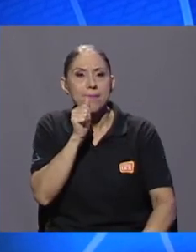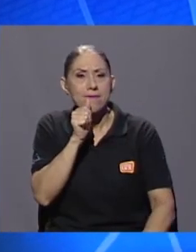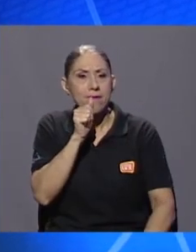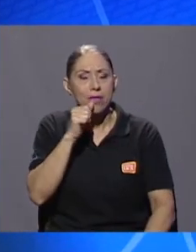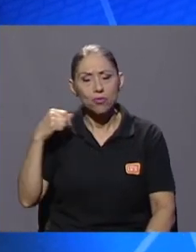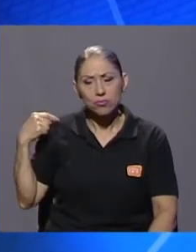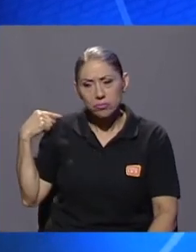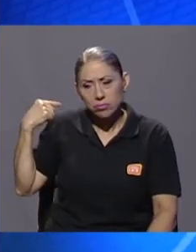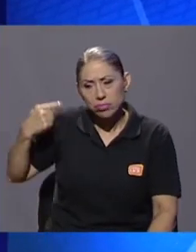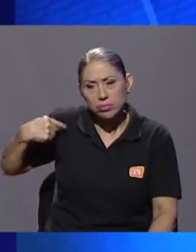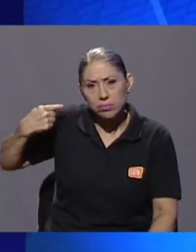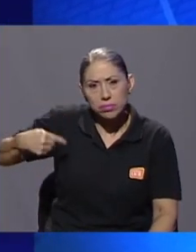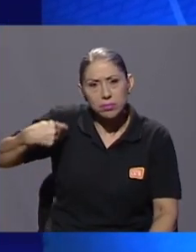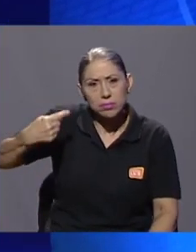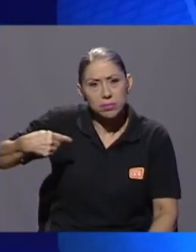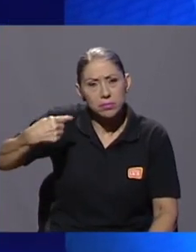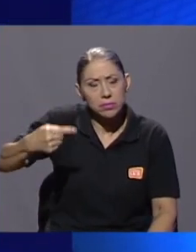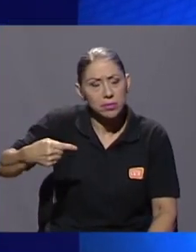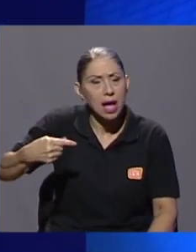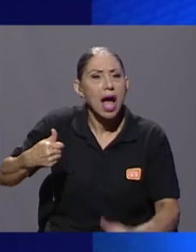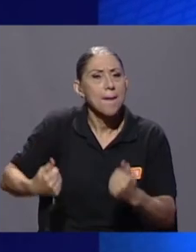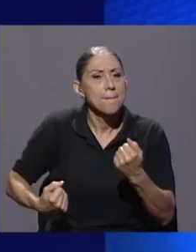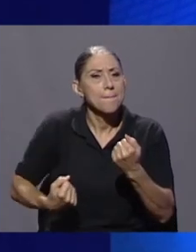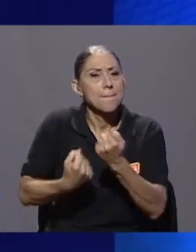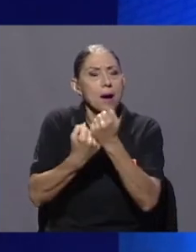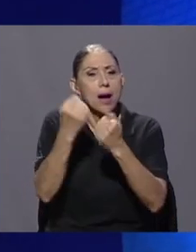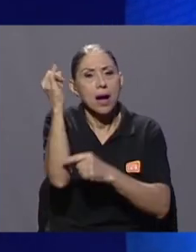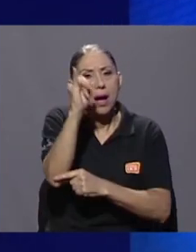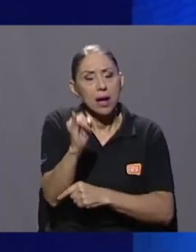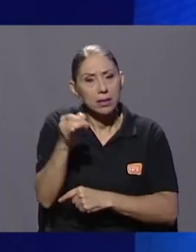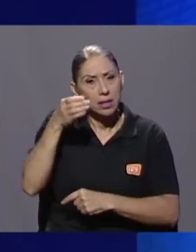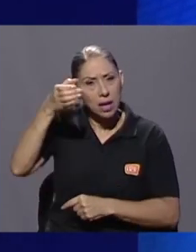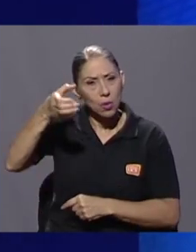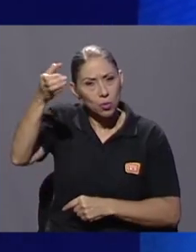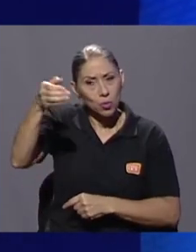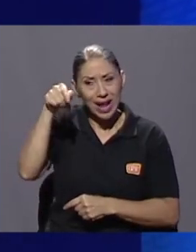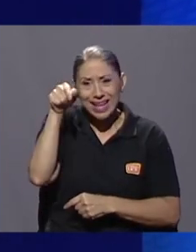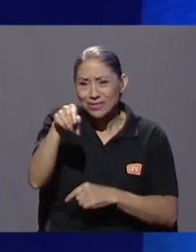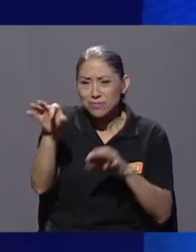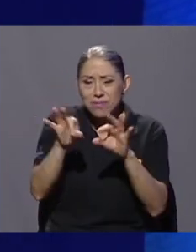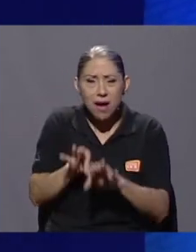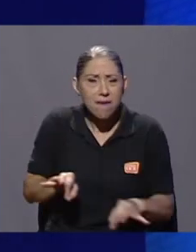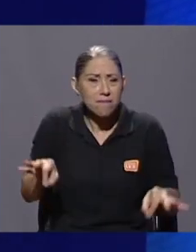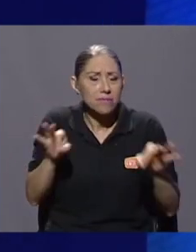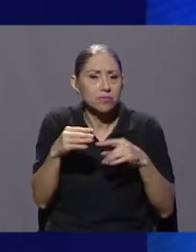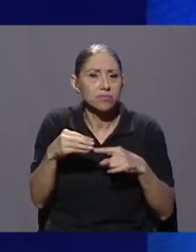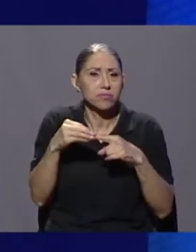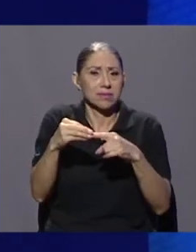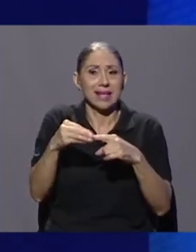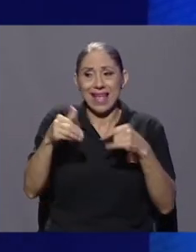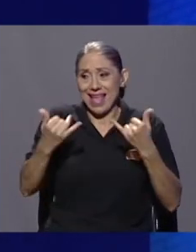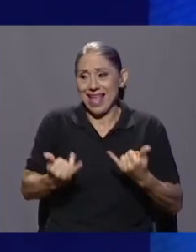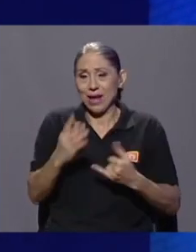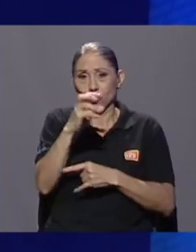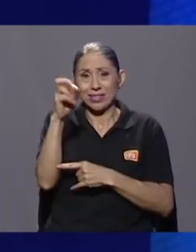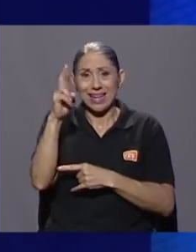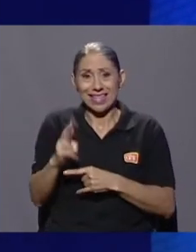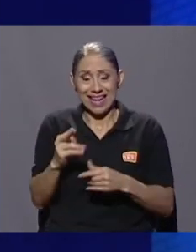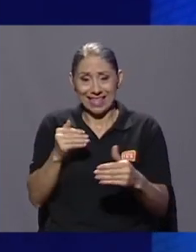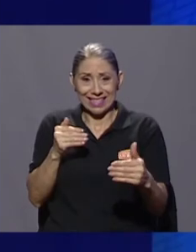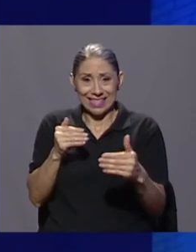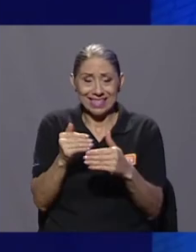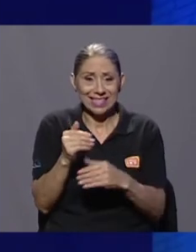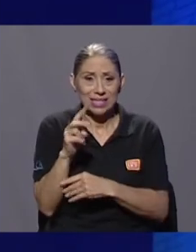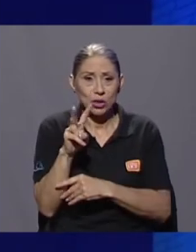ha apoyado el arte y la cultura. El arte y la cultura que ha sido fundamental en esta Costa Rica bicentenaria. Me parece